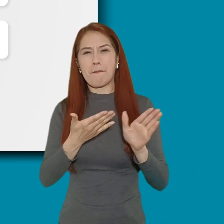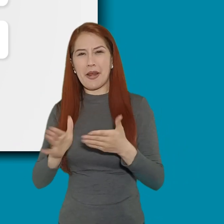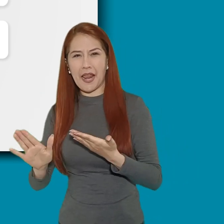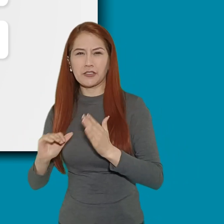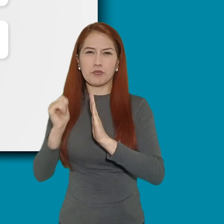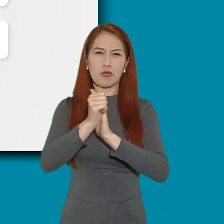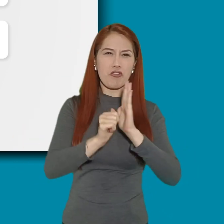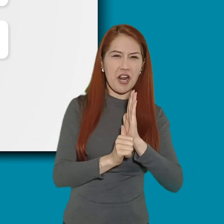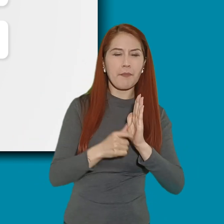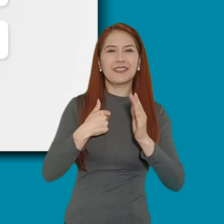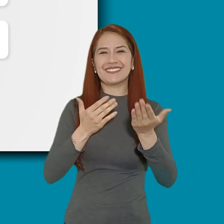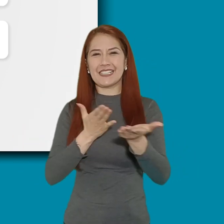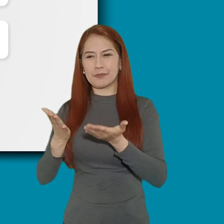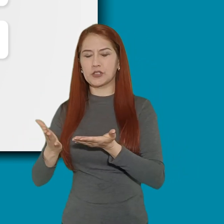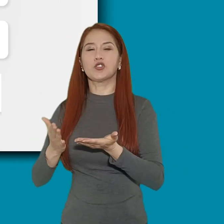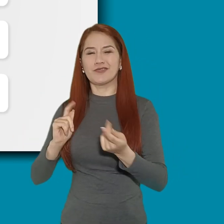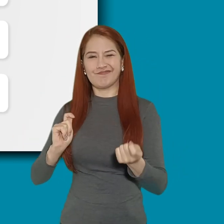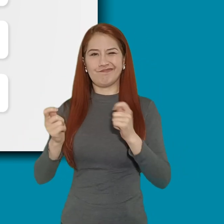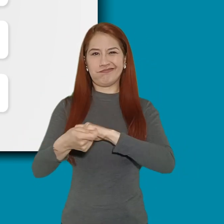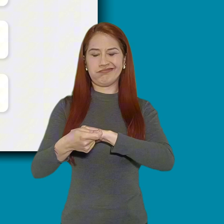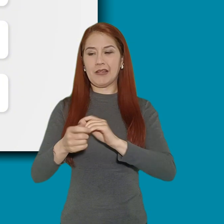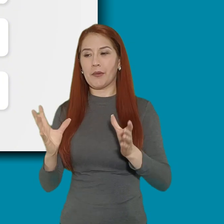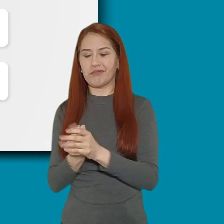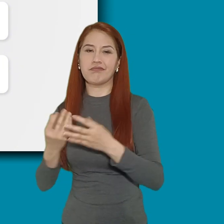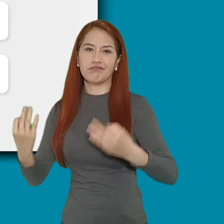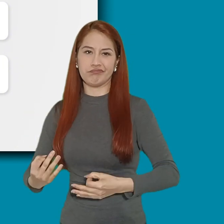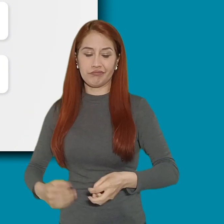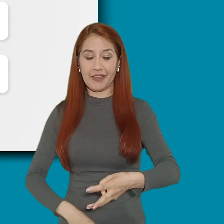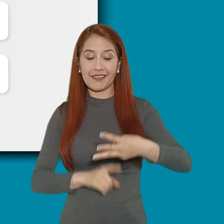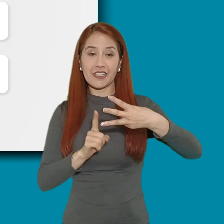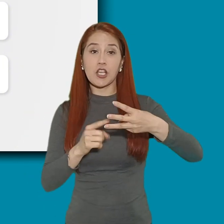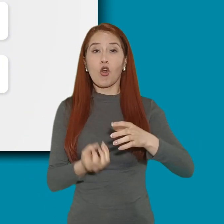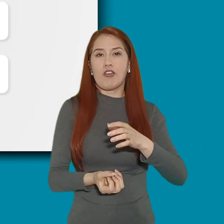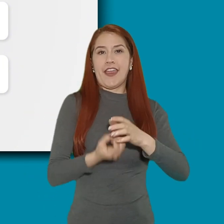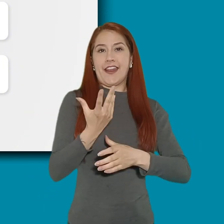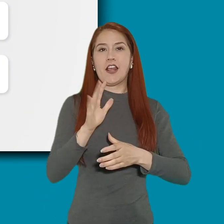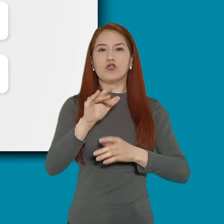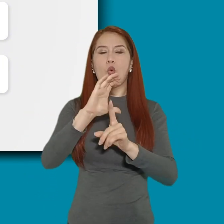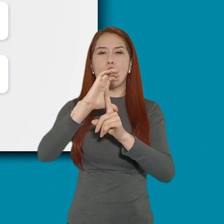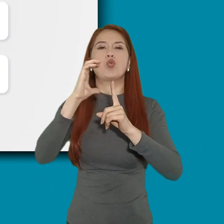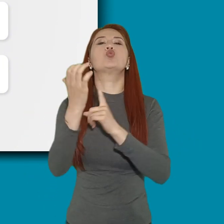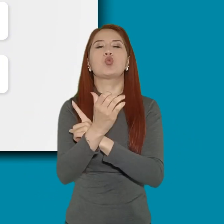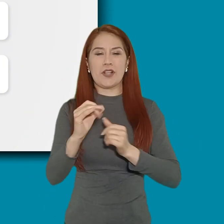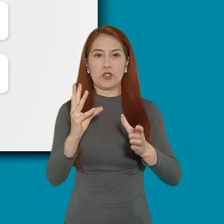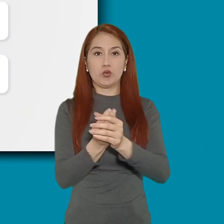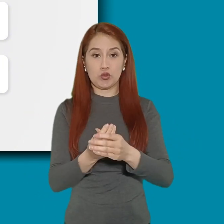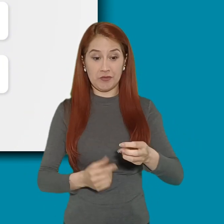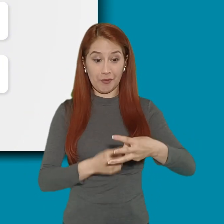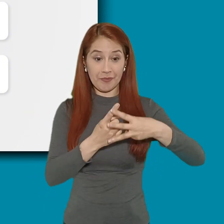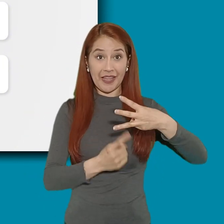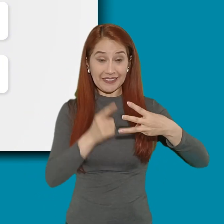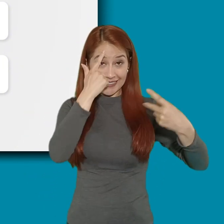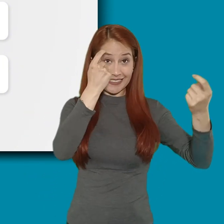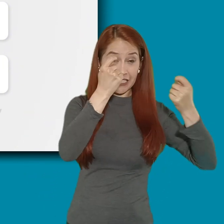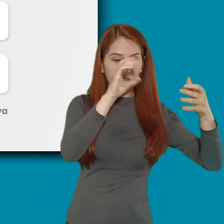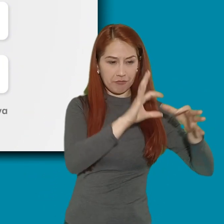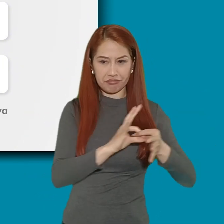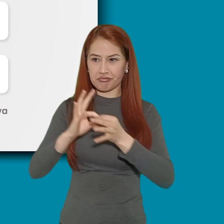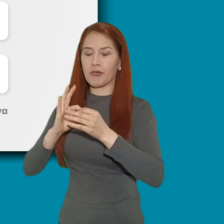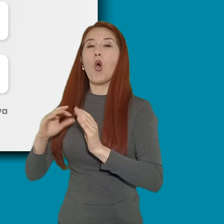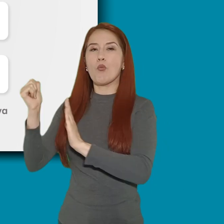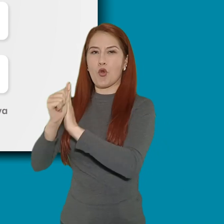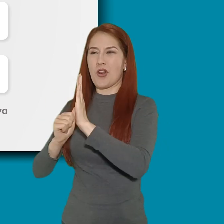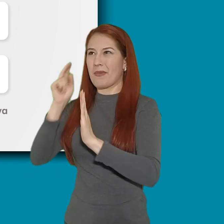servicios. Y tercero, generar una cultura inclusiva. La estrategia hace parte del Programa Nacional de Gestión Inclusiva,